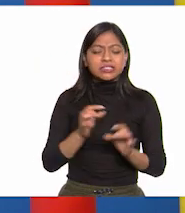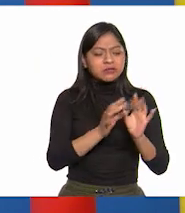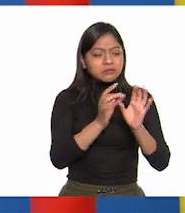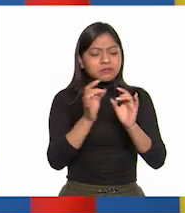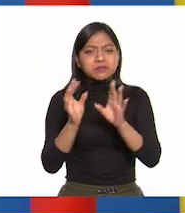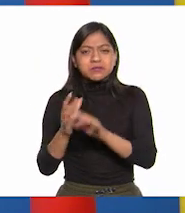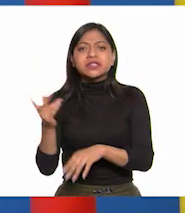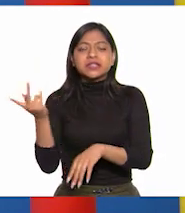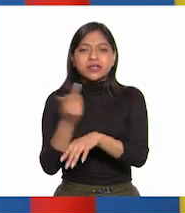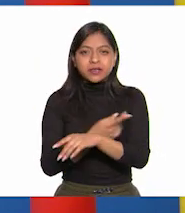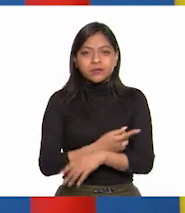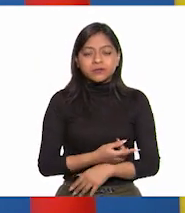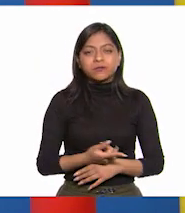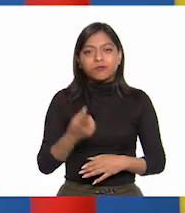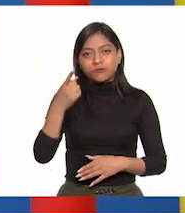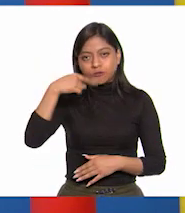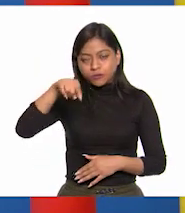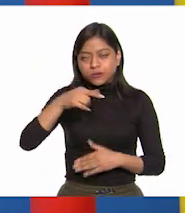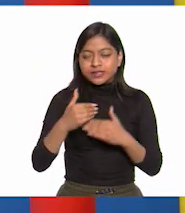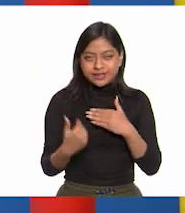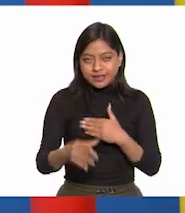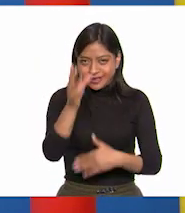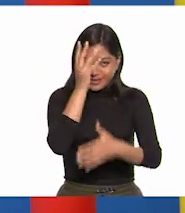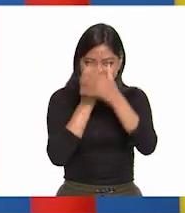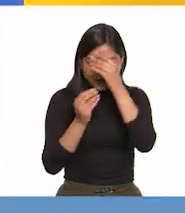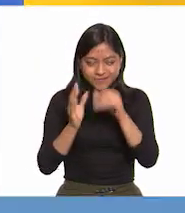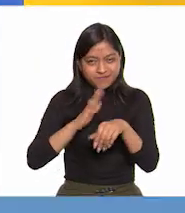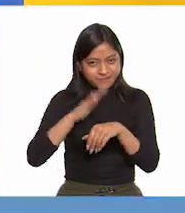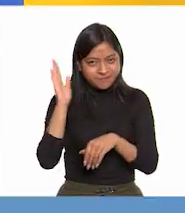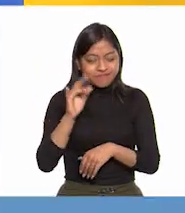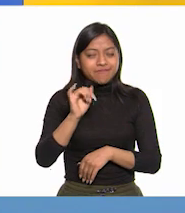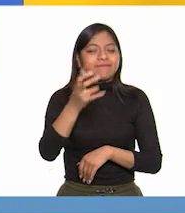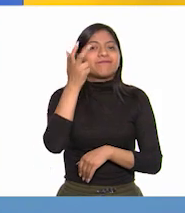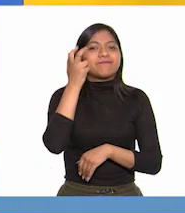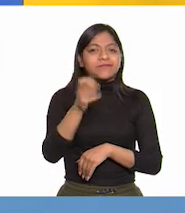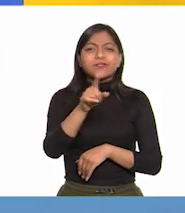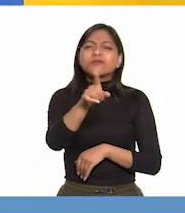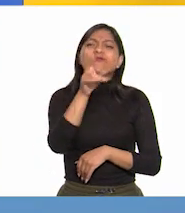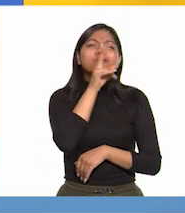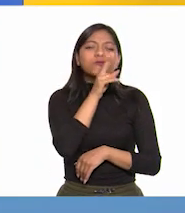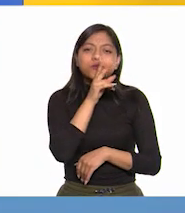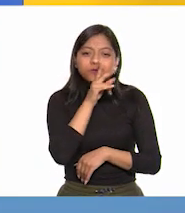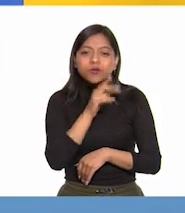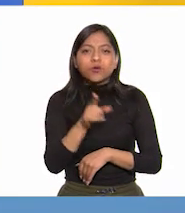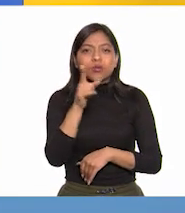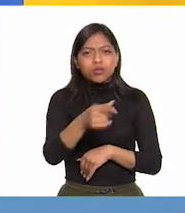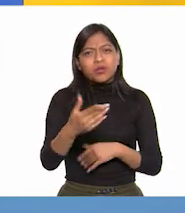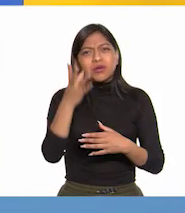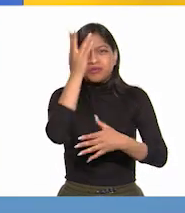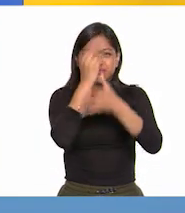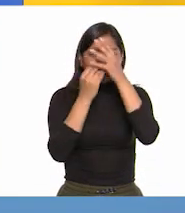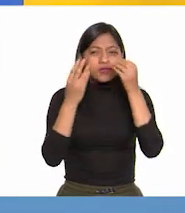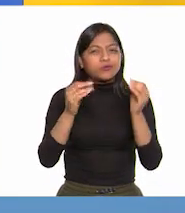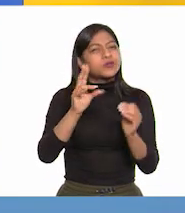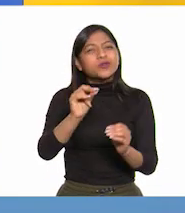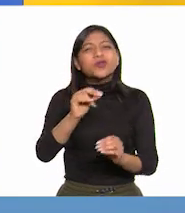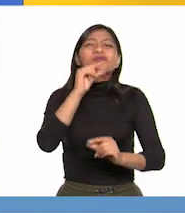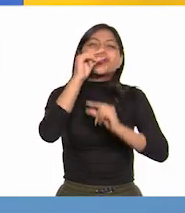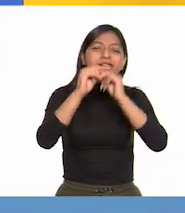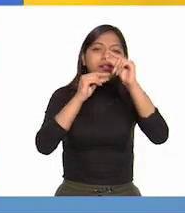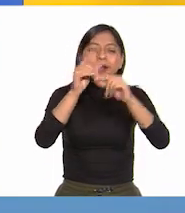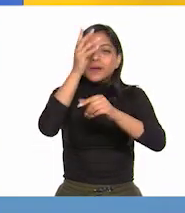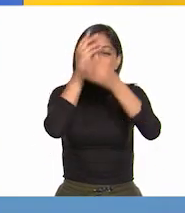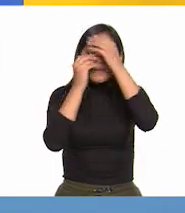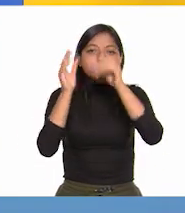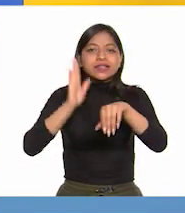este nuevo periodo que comenzaremos a estudiar. Así es, y no se preocupen de que sea mucho, que poco a poco iremos aprendiendo más